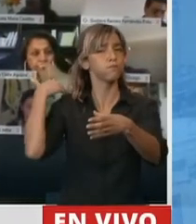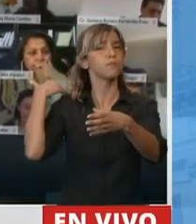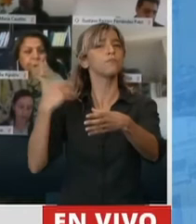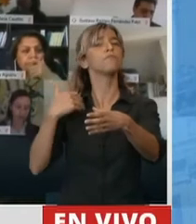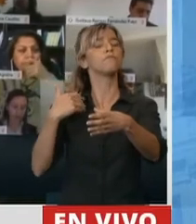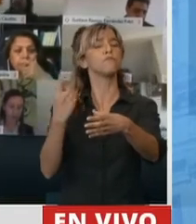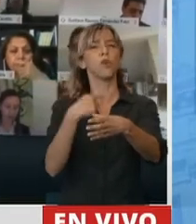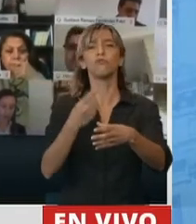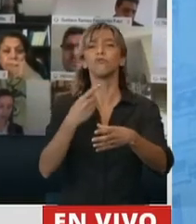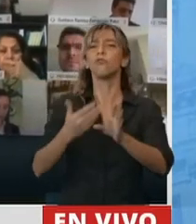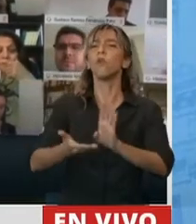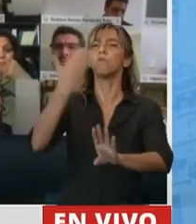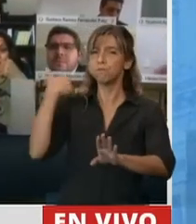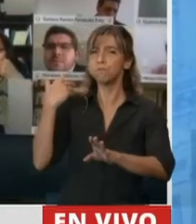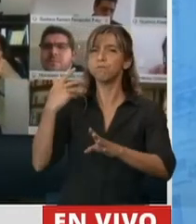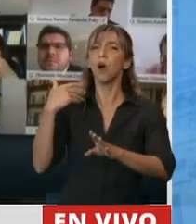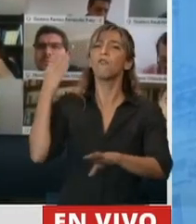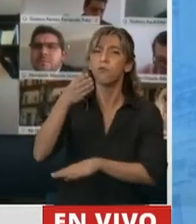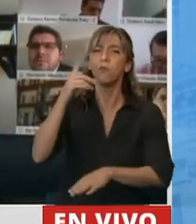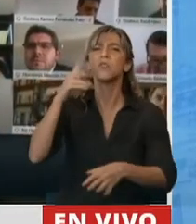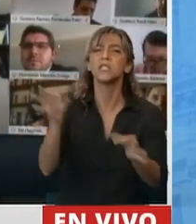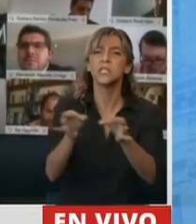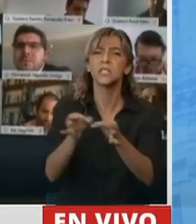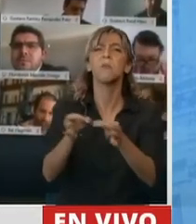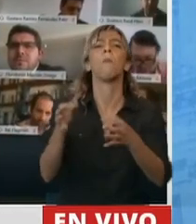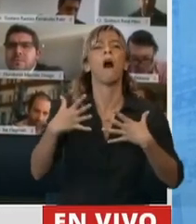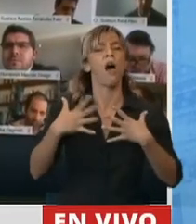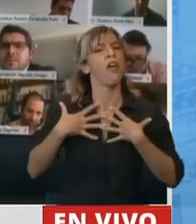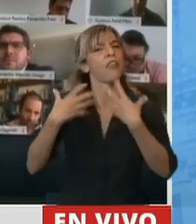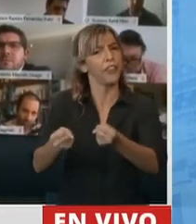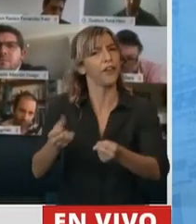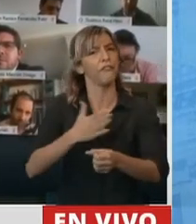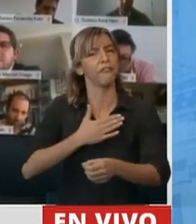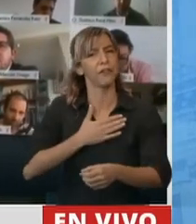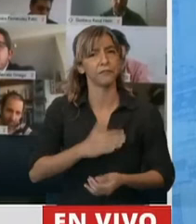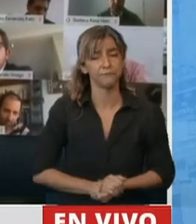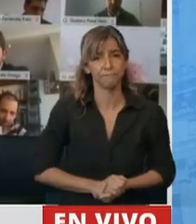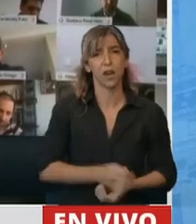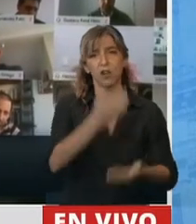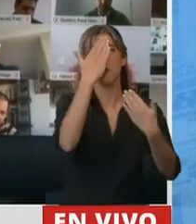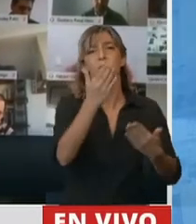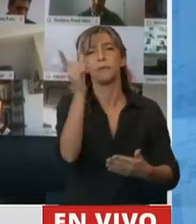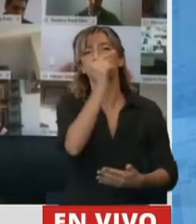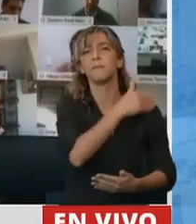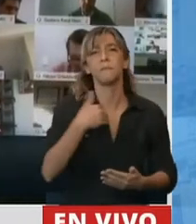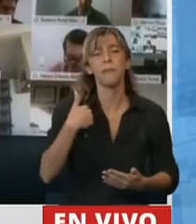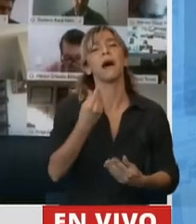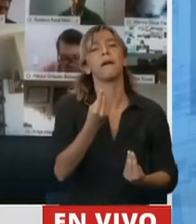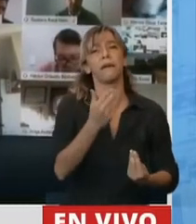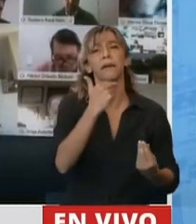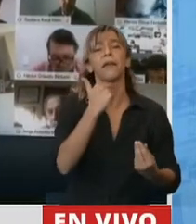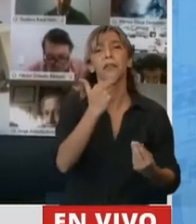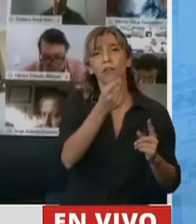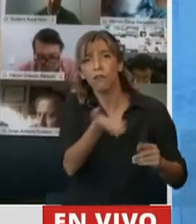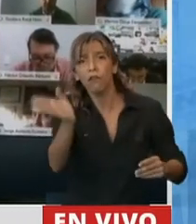patria, a cada uno de esos padres y madres que no tuvieron la oportunidad de ver a sus hijos regresar a sus casas.